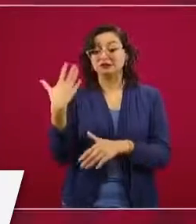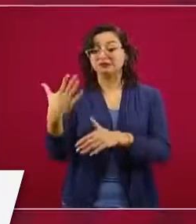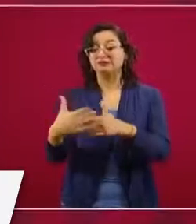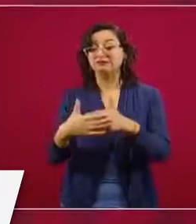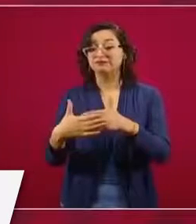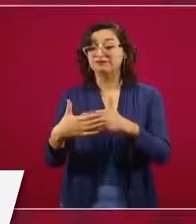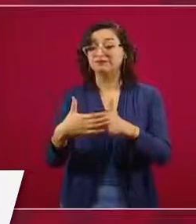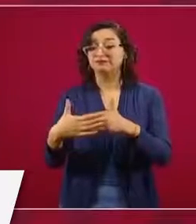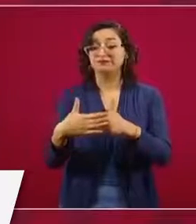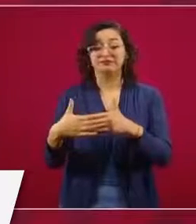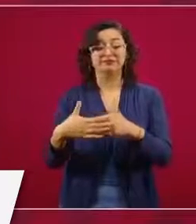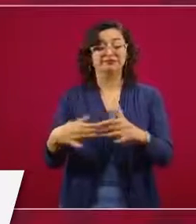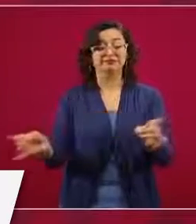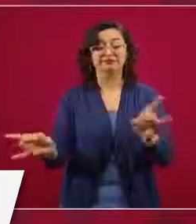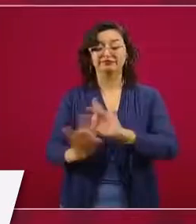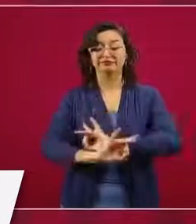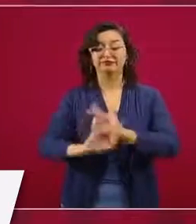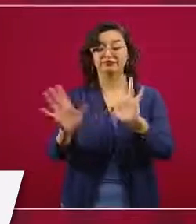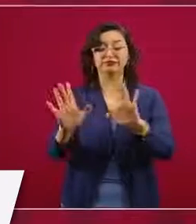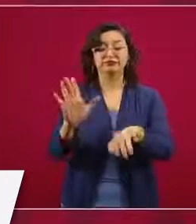difícil.